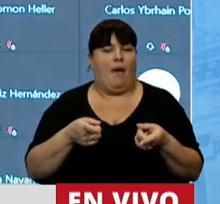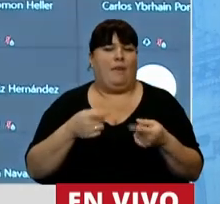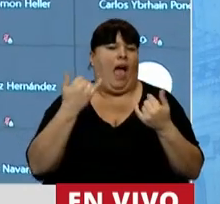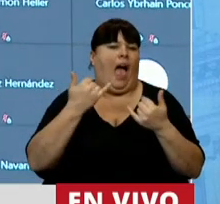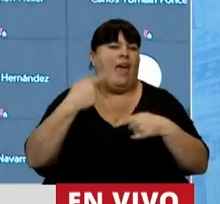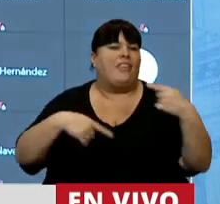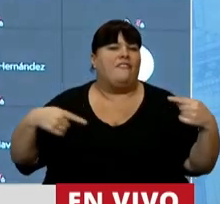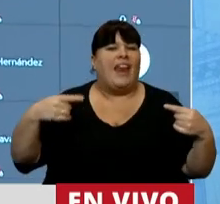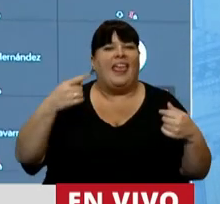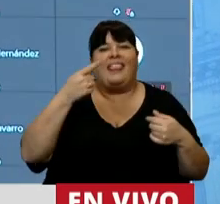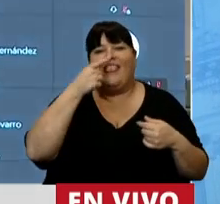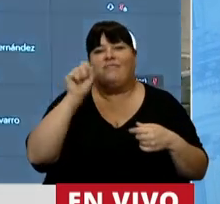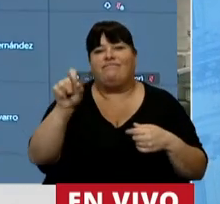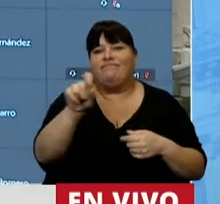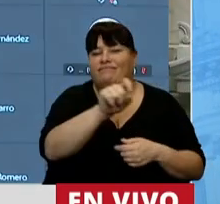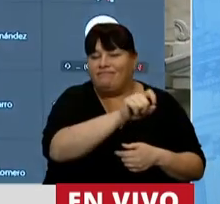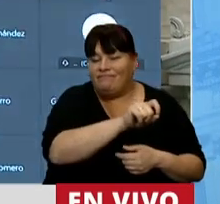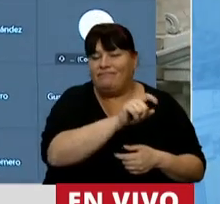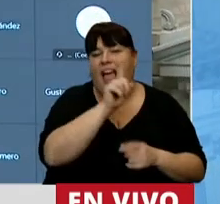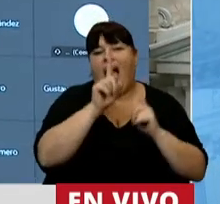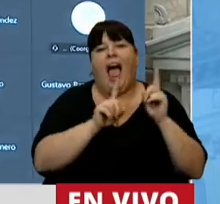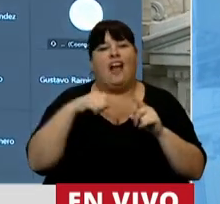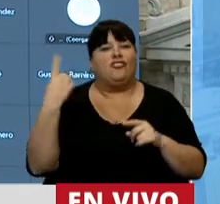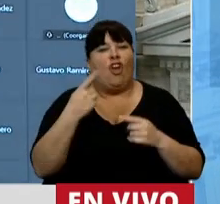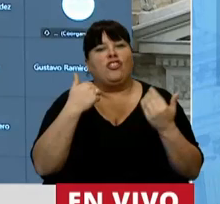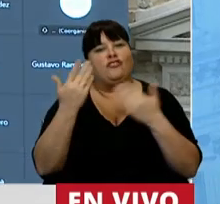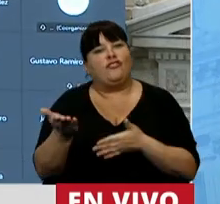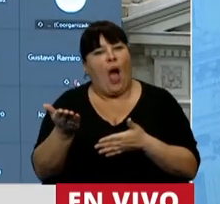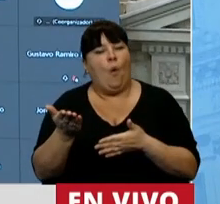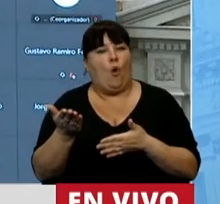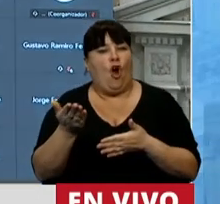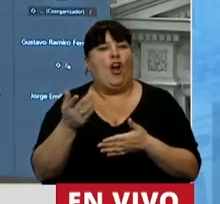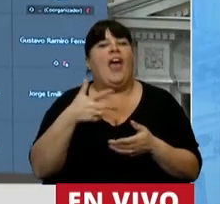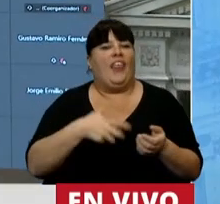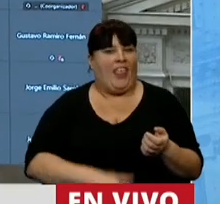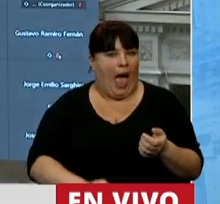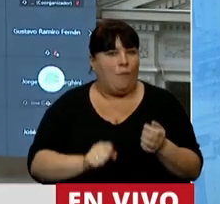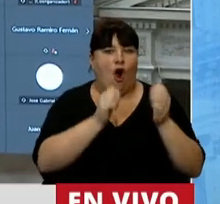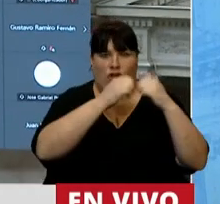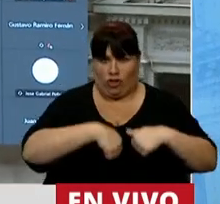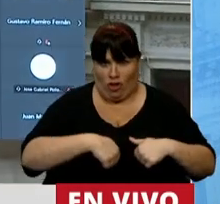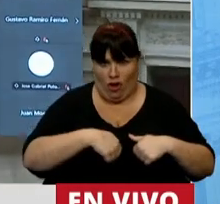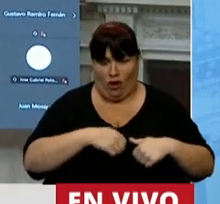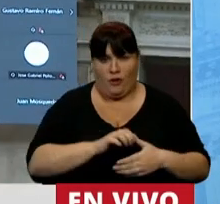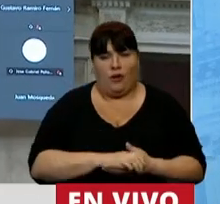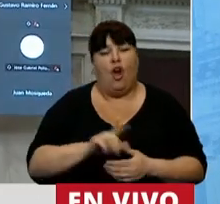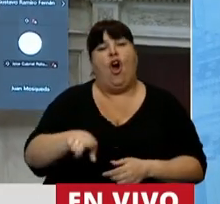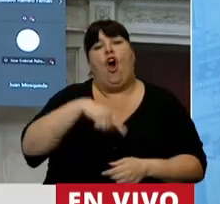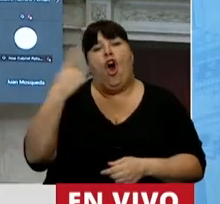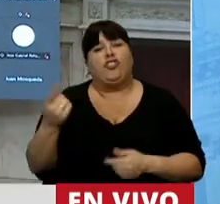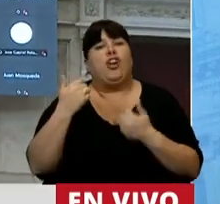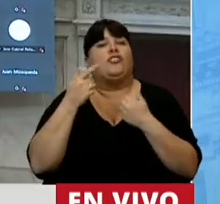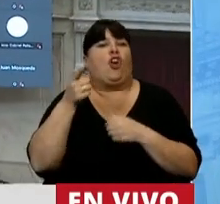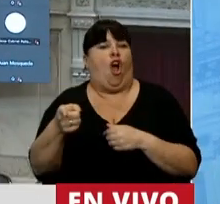a distintos intereses, unos estamos a favor de los abortos clandestinos y otros